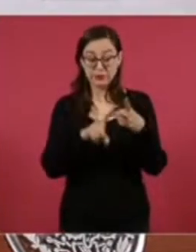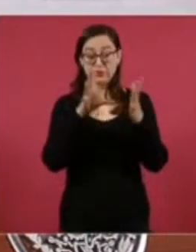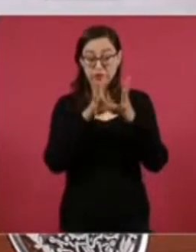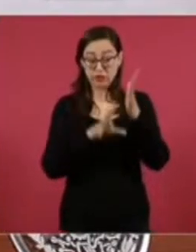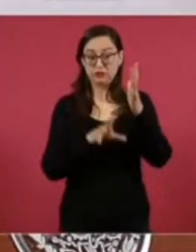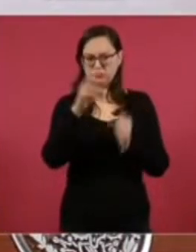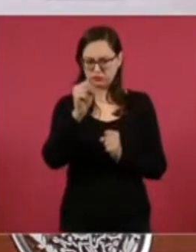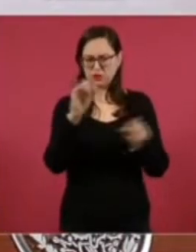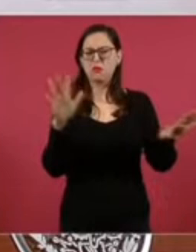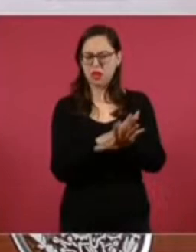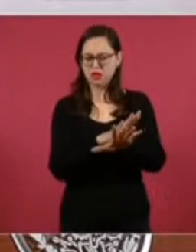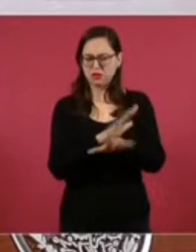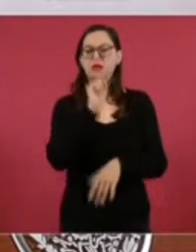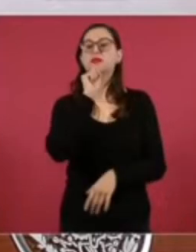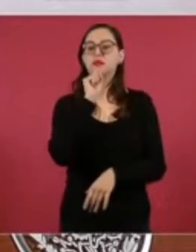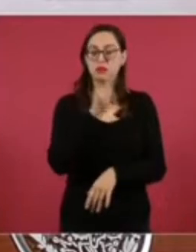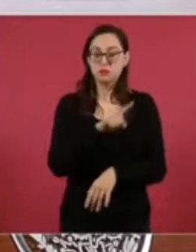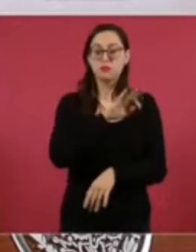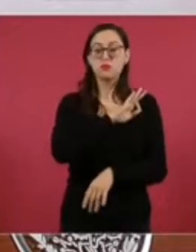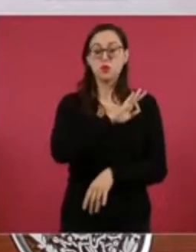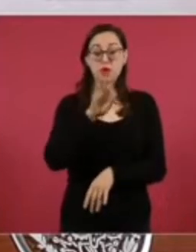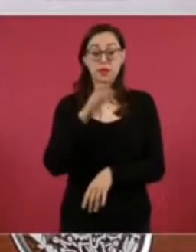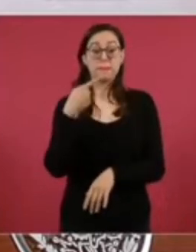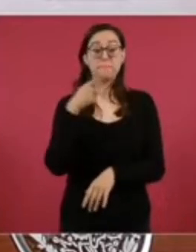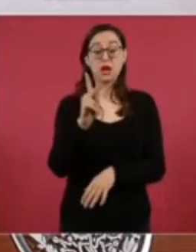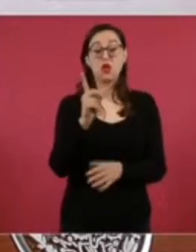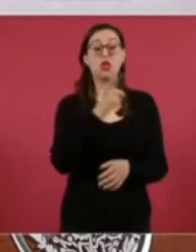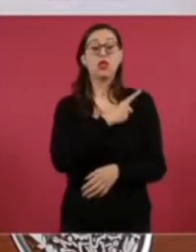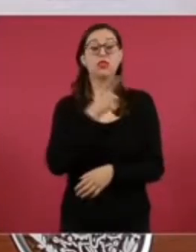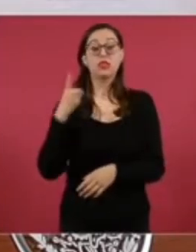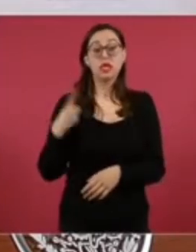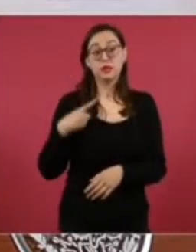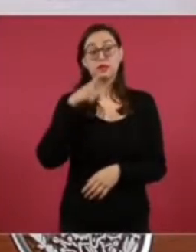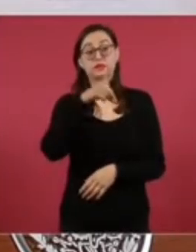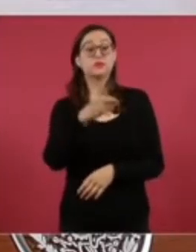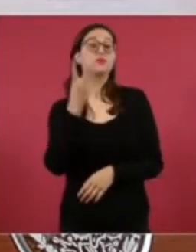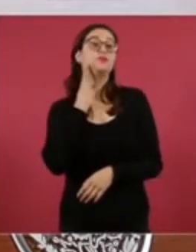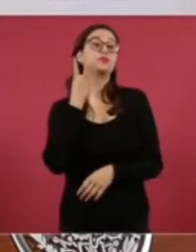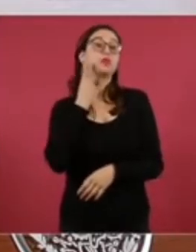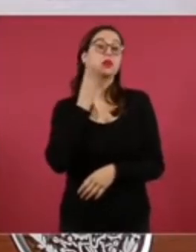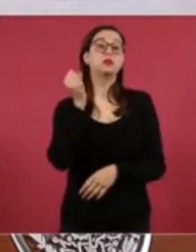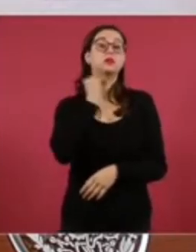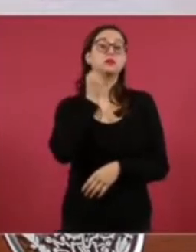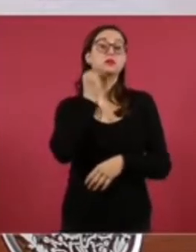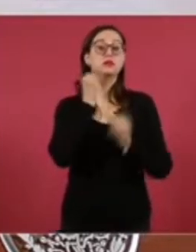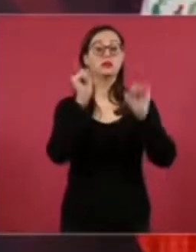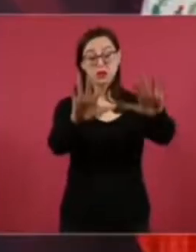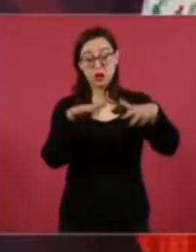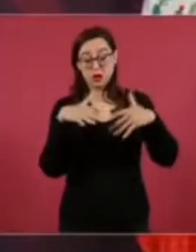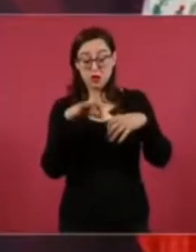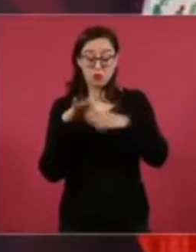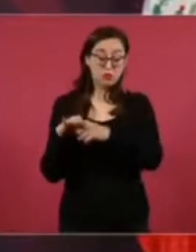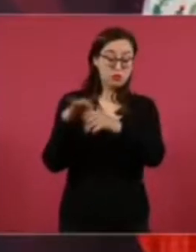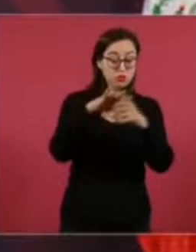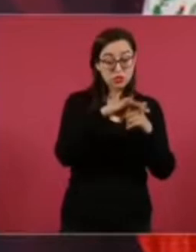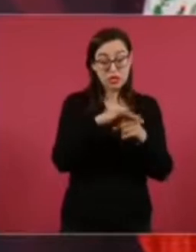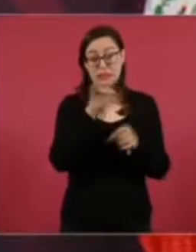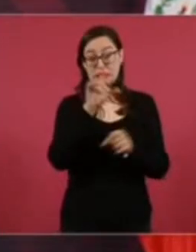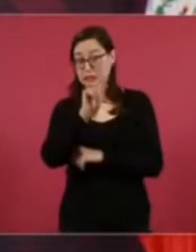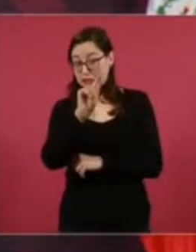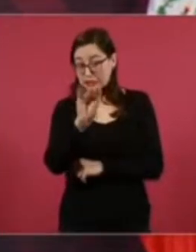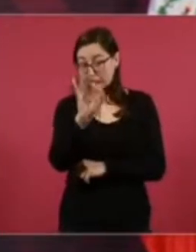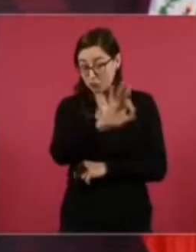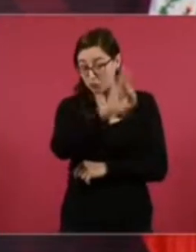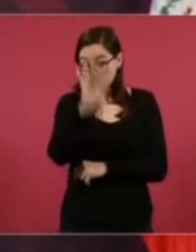necesita el que se tenga mayoría calificada. Y si esto se logra